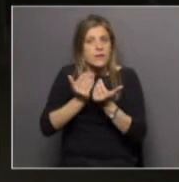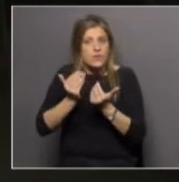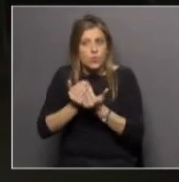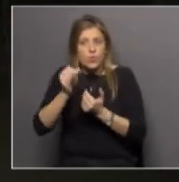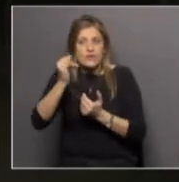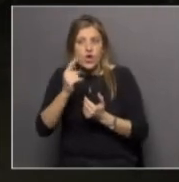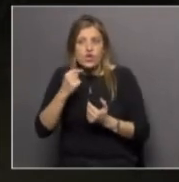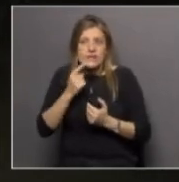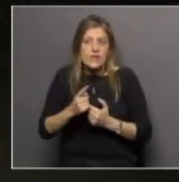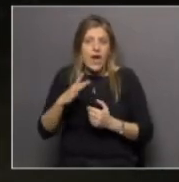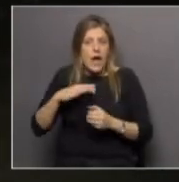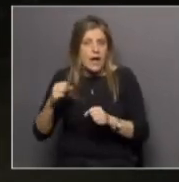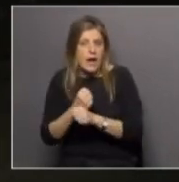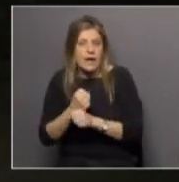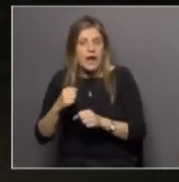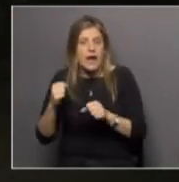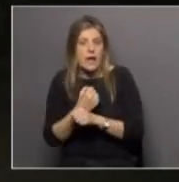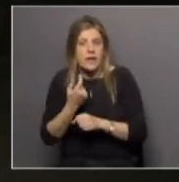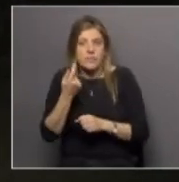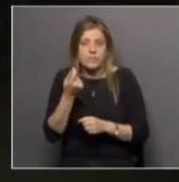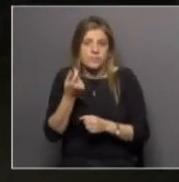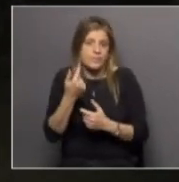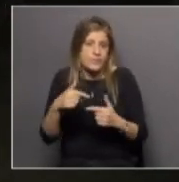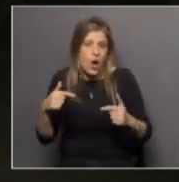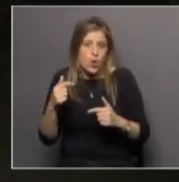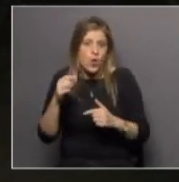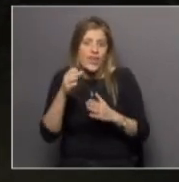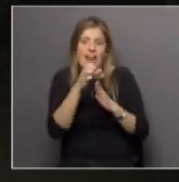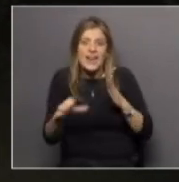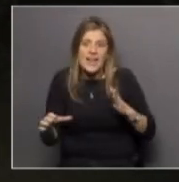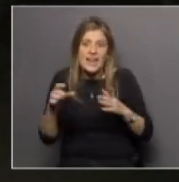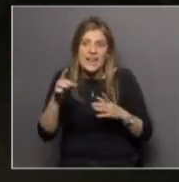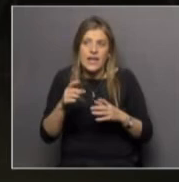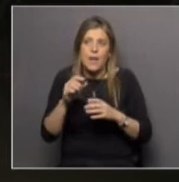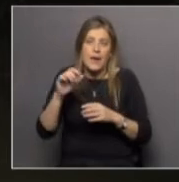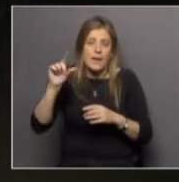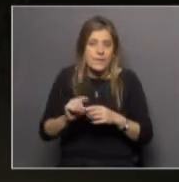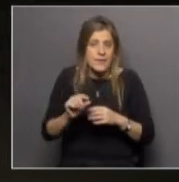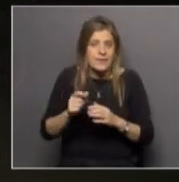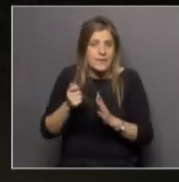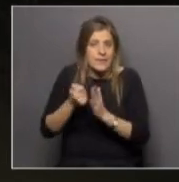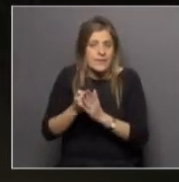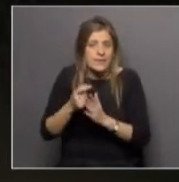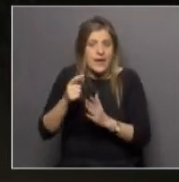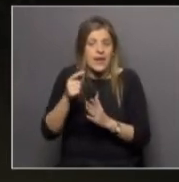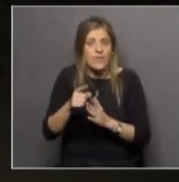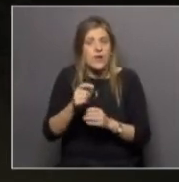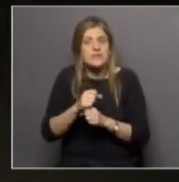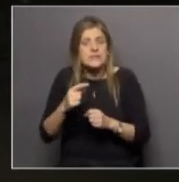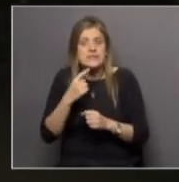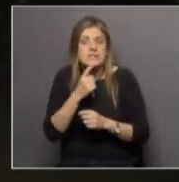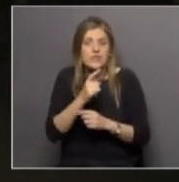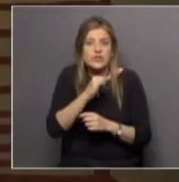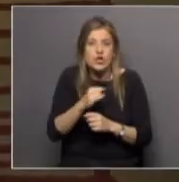ahorro en la energía eléctrica hacer uso de las ventajas que hay actualmente en las tarifas y entonces poder instalar un